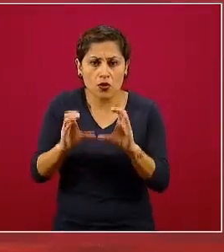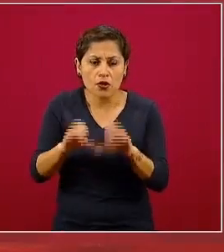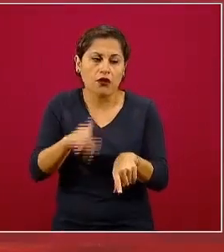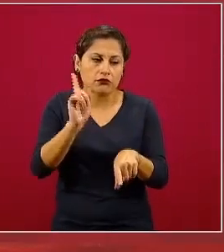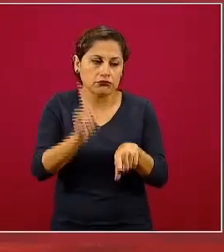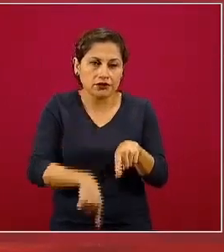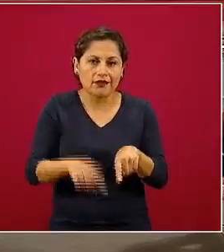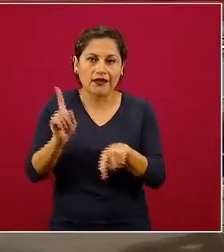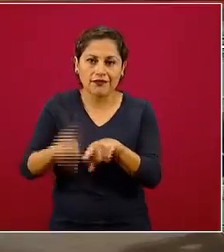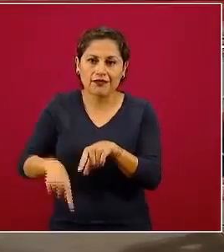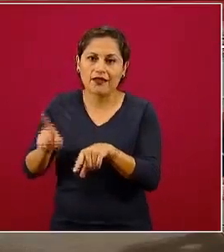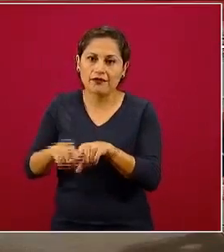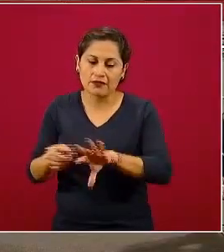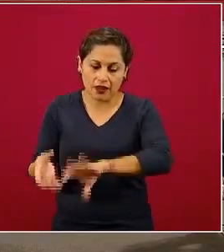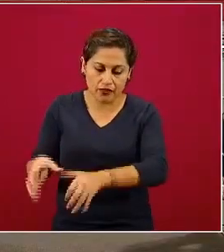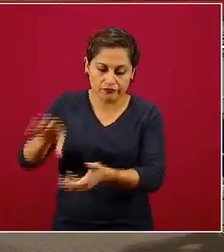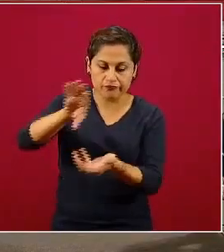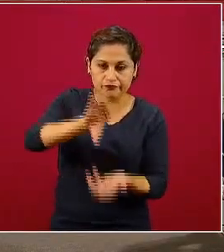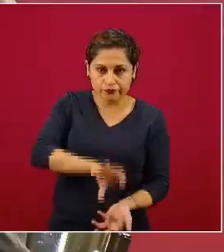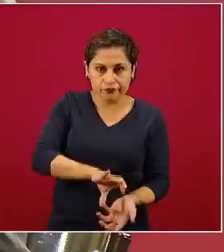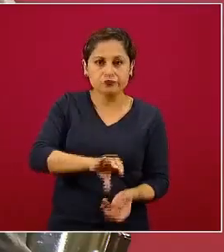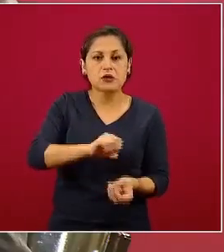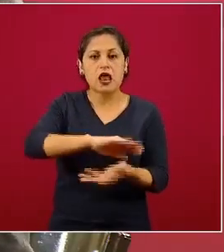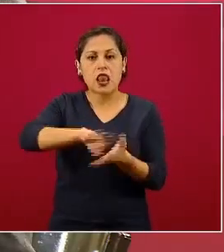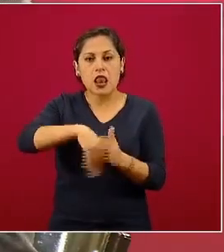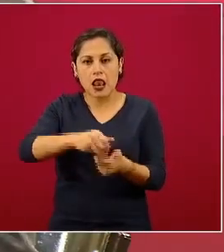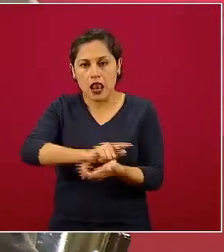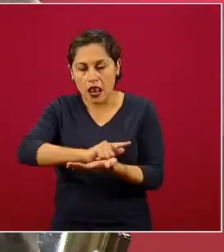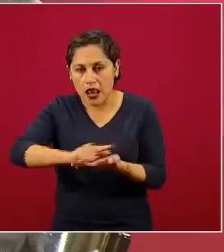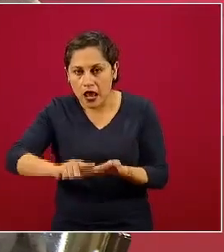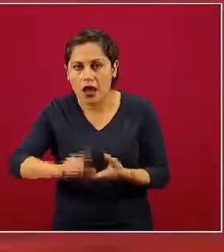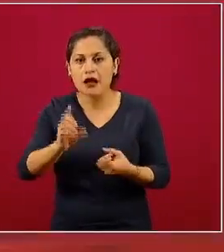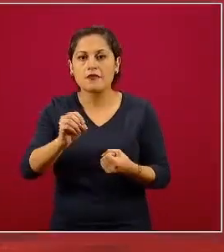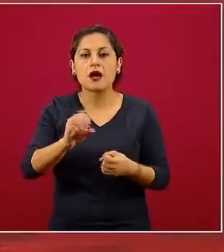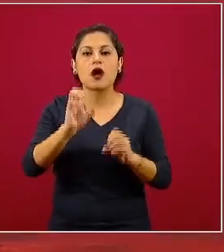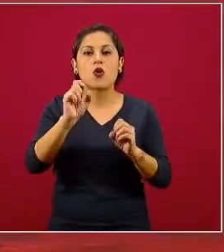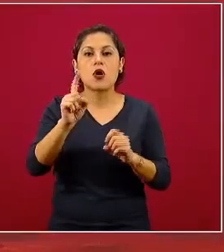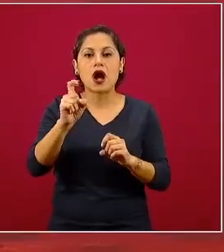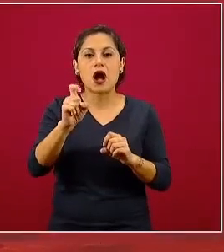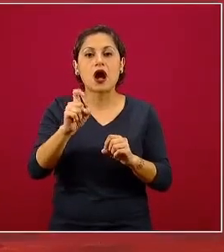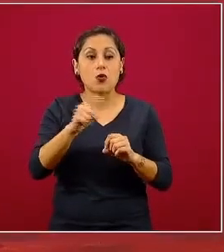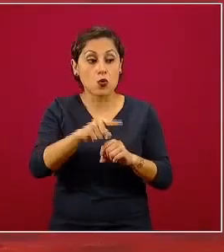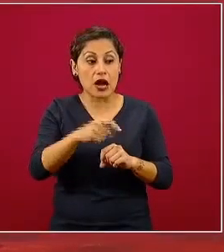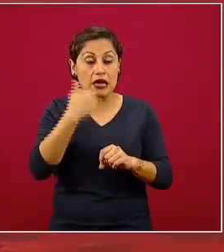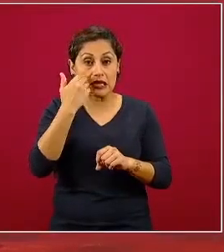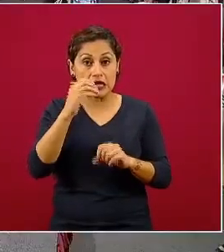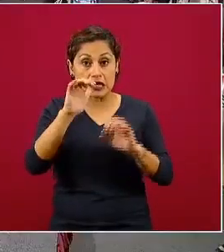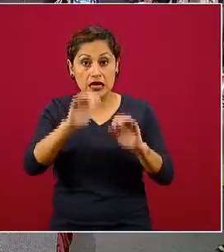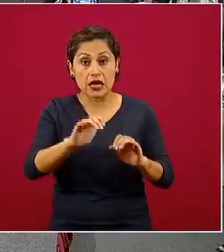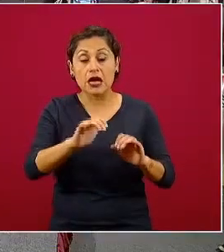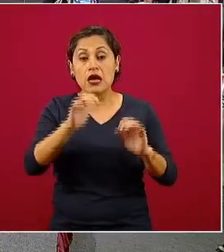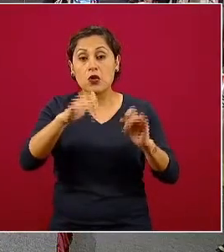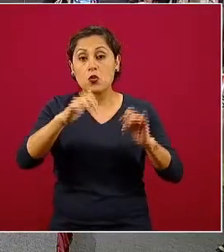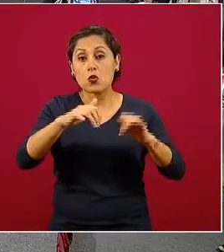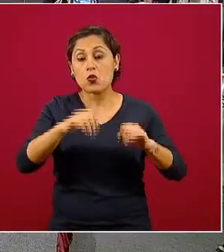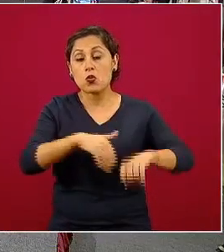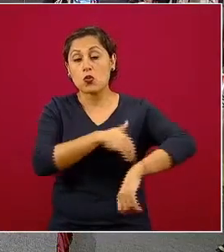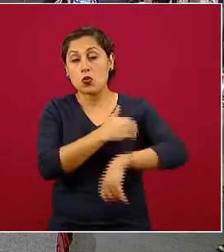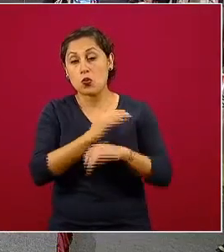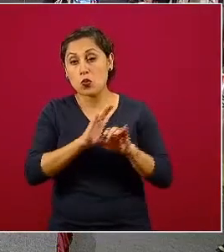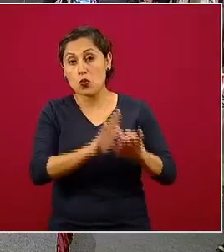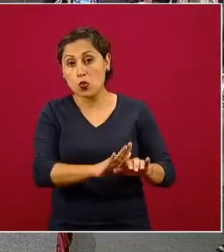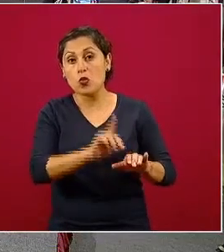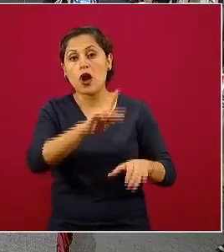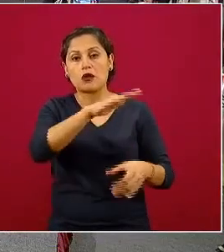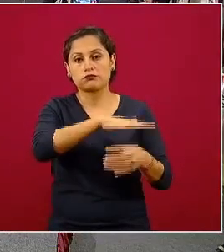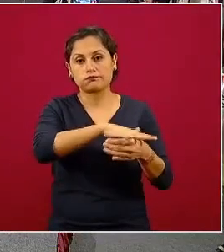al voltear, lavar, tapar cualquier depósito de agua que pudiera quedar. Gracias, Araceli.